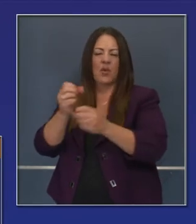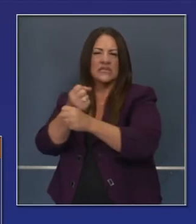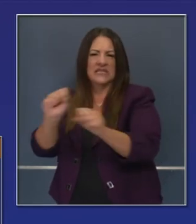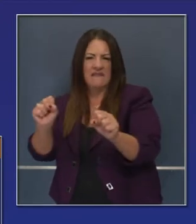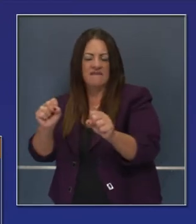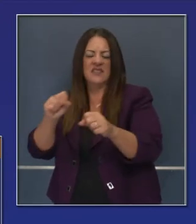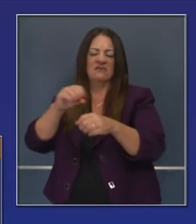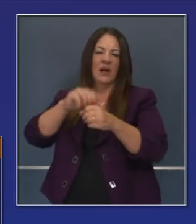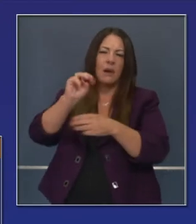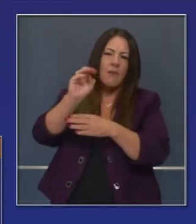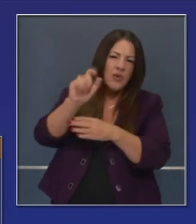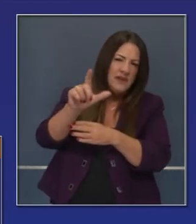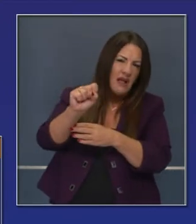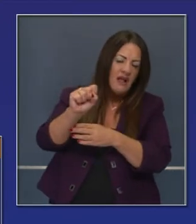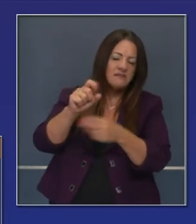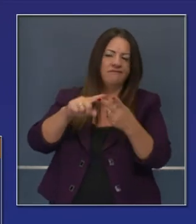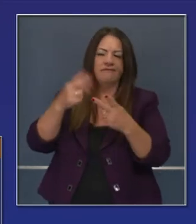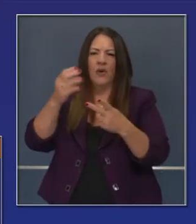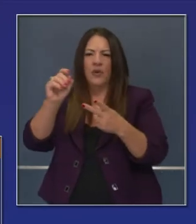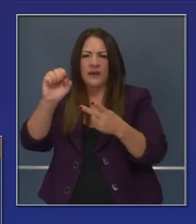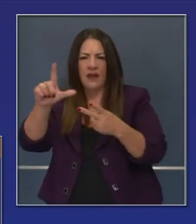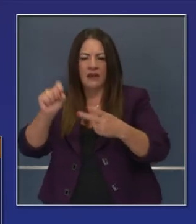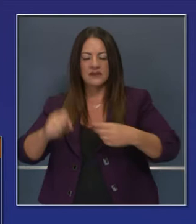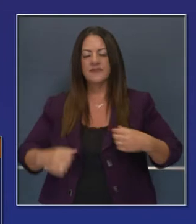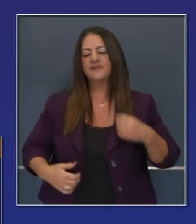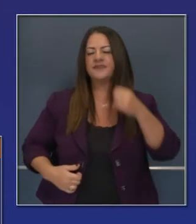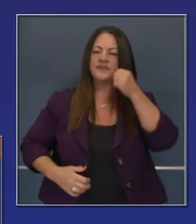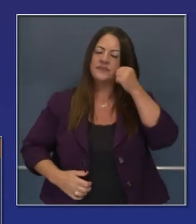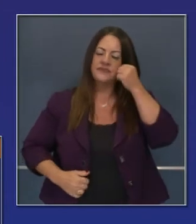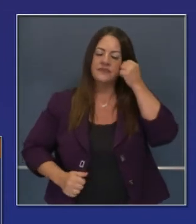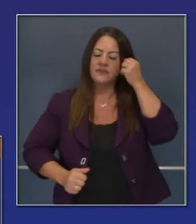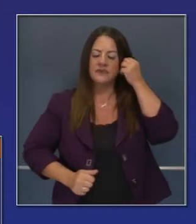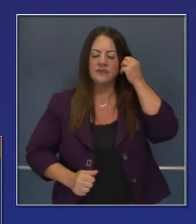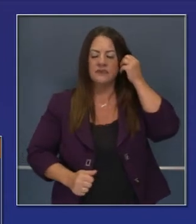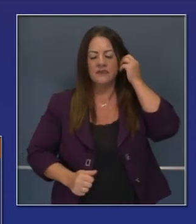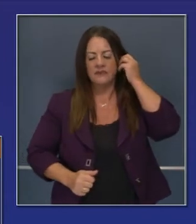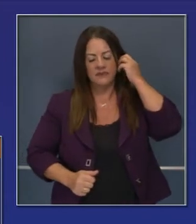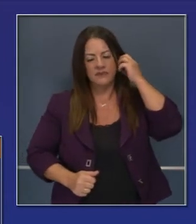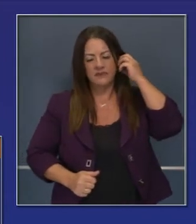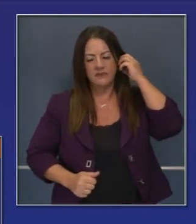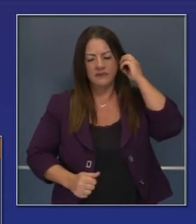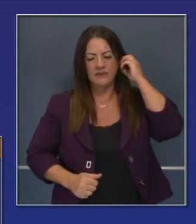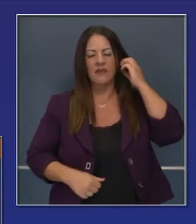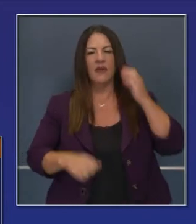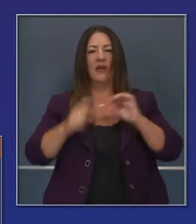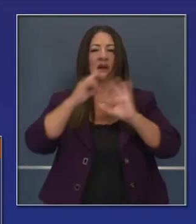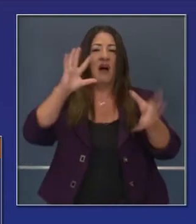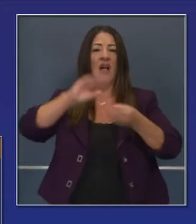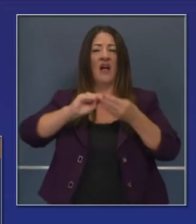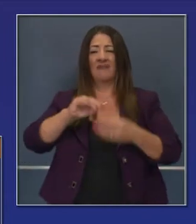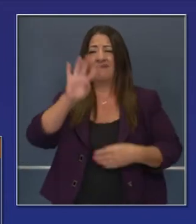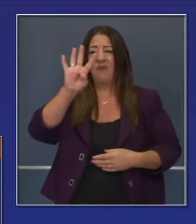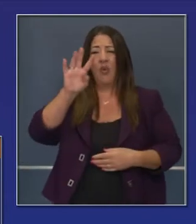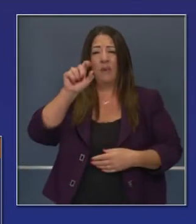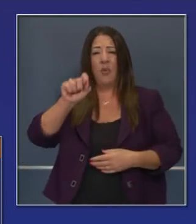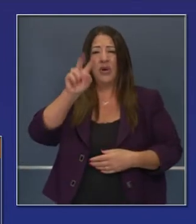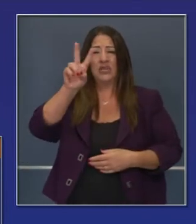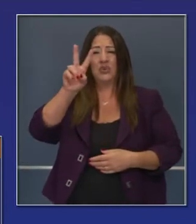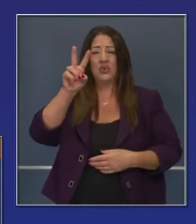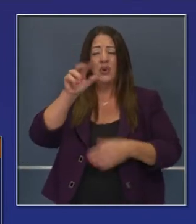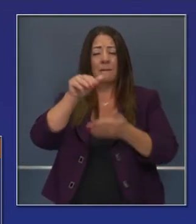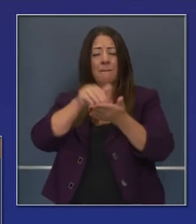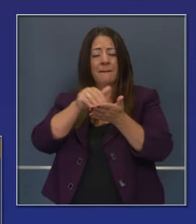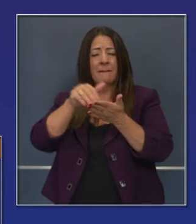bienestar, en hoteles y moteles. Recordamos a la gente de esta temporada de incendios histórica. 4